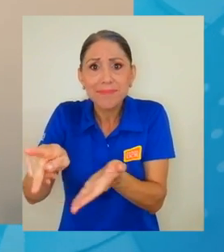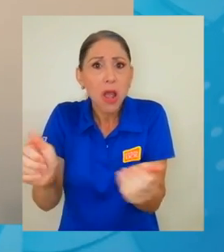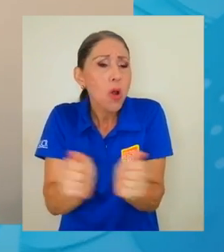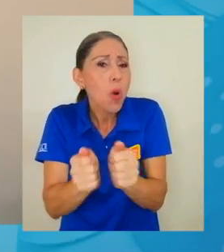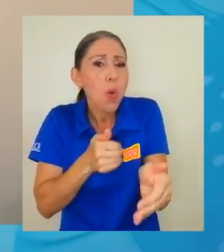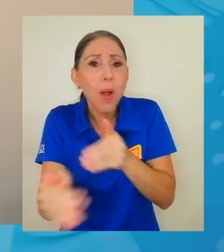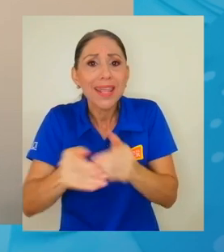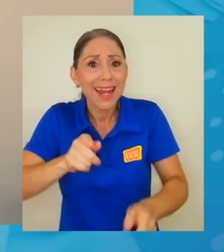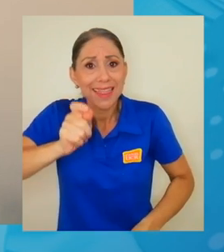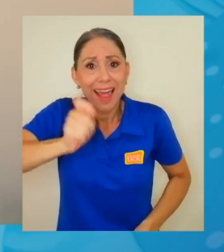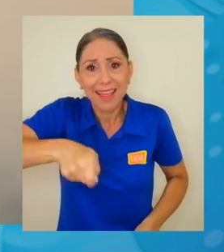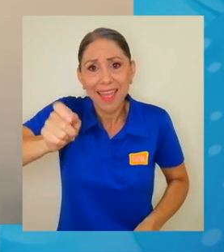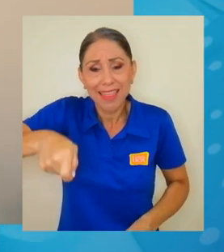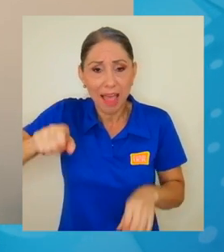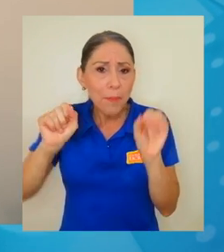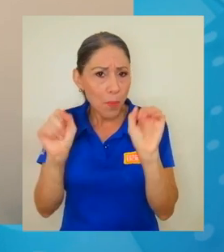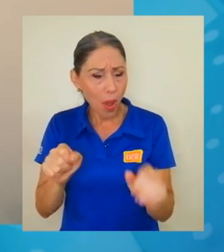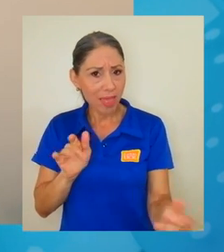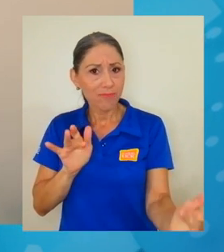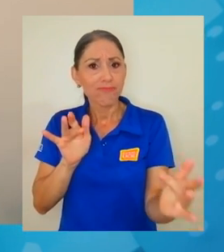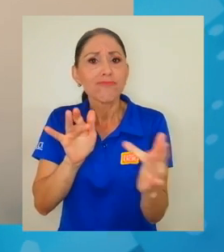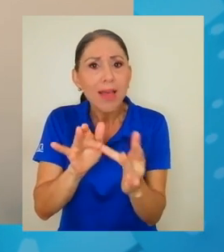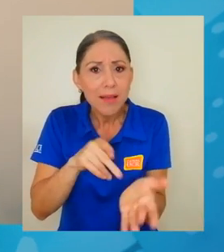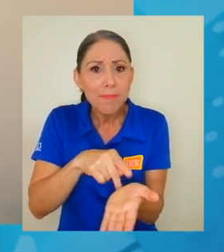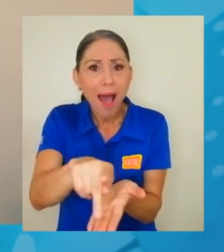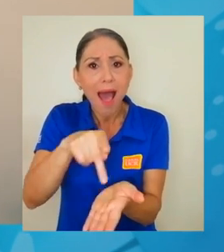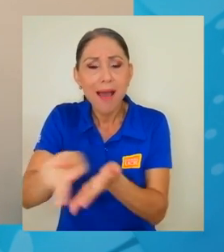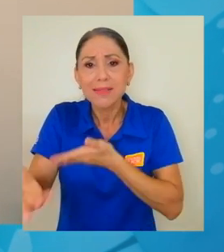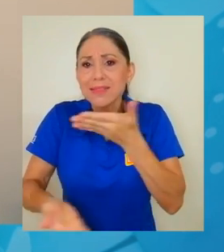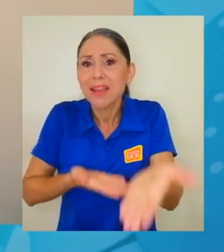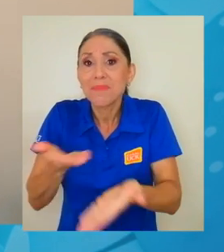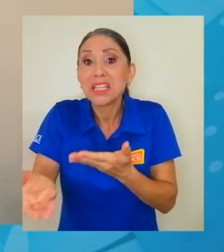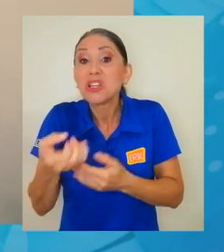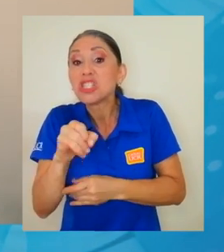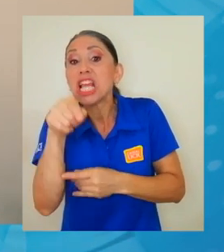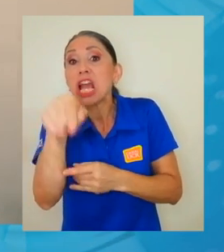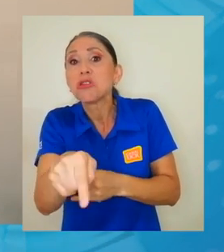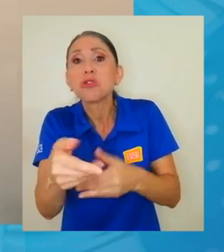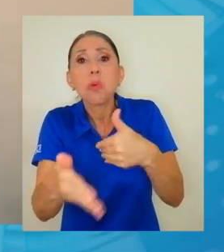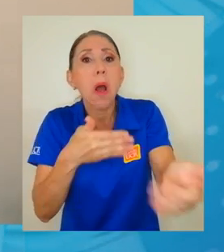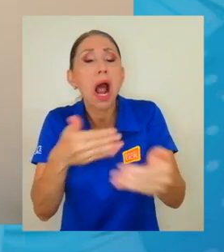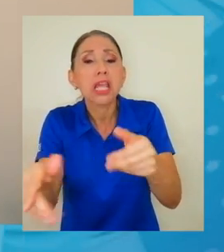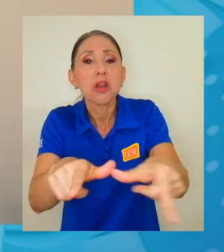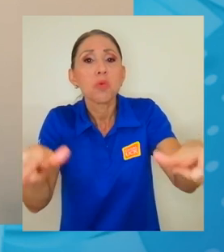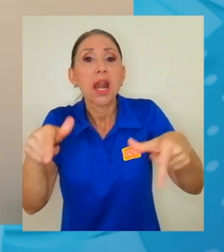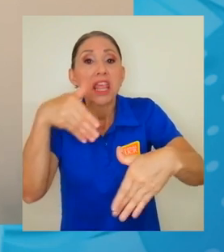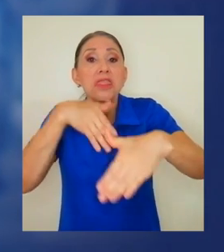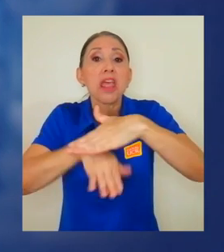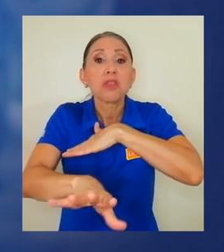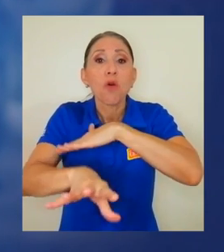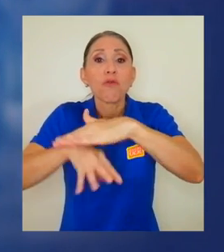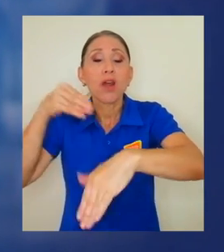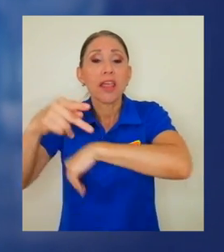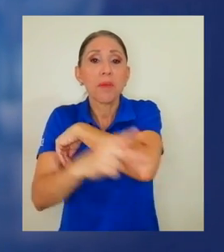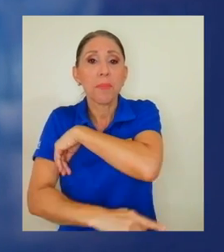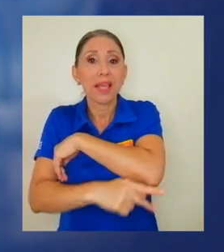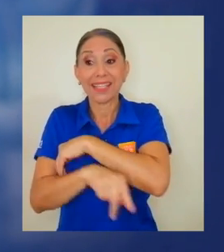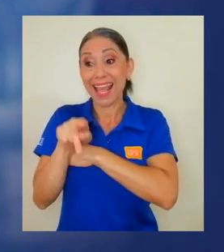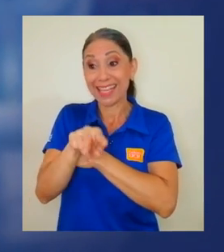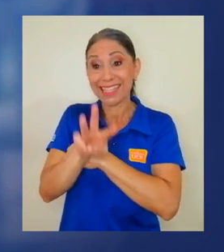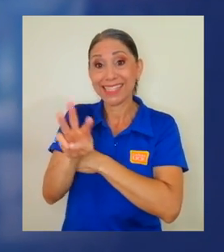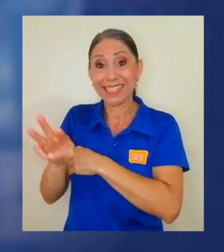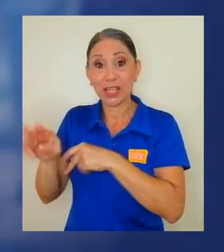tarjeta, pueden entrar y cancelar los servicios estando en cualquier parte del país o fuera del país. Este sitio